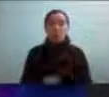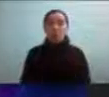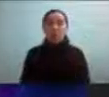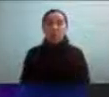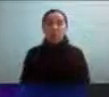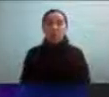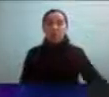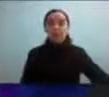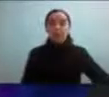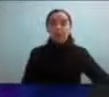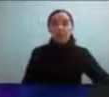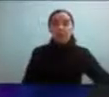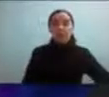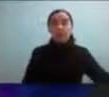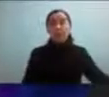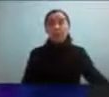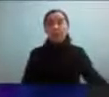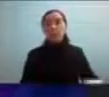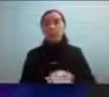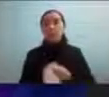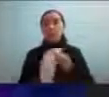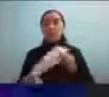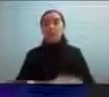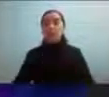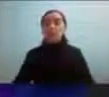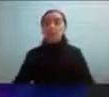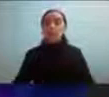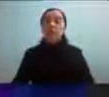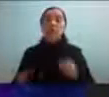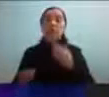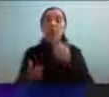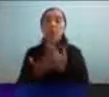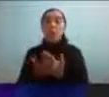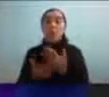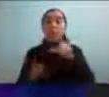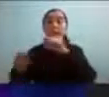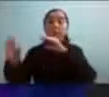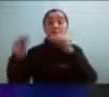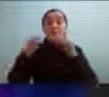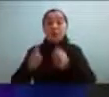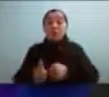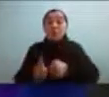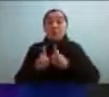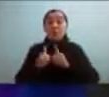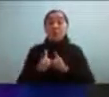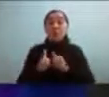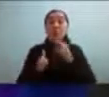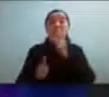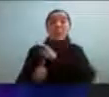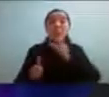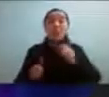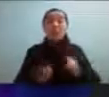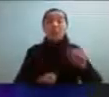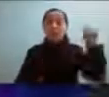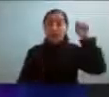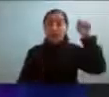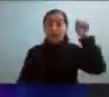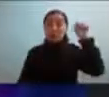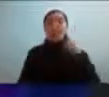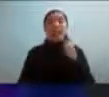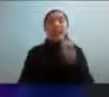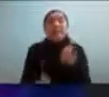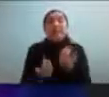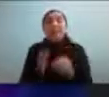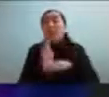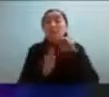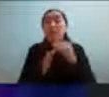hablamos de los desafíos también pensamos en o sea las personas en el espectro autista que tienen más necesidades de apoyo que tienen otros problemas